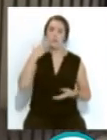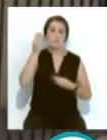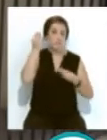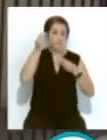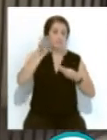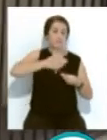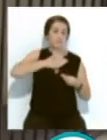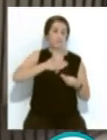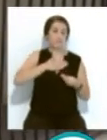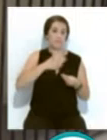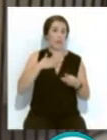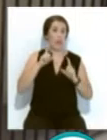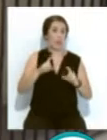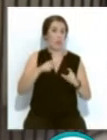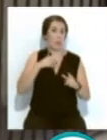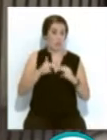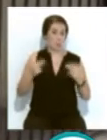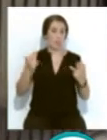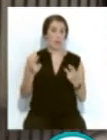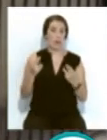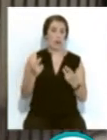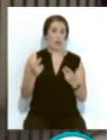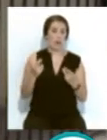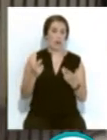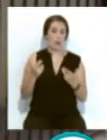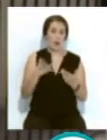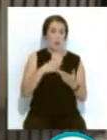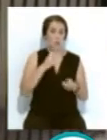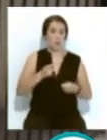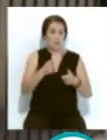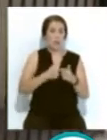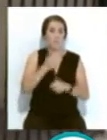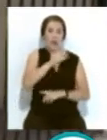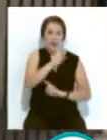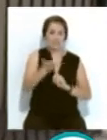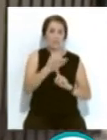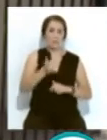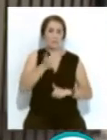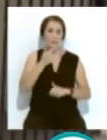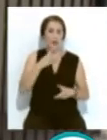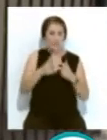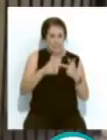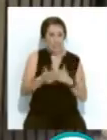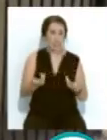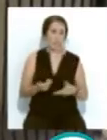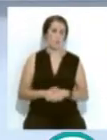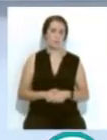la educación pública no podemos soportar más hachazos ni más tigretazos.